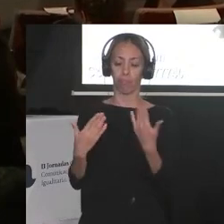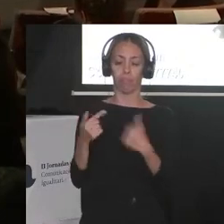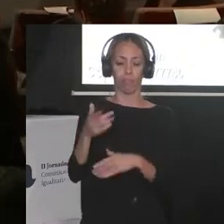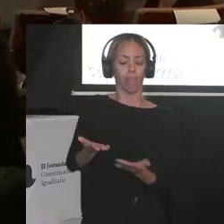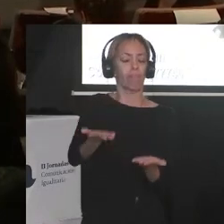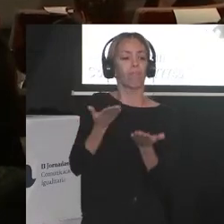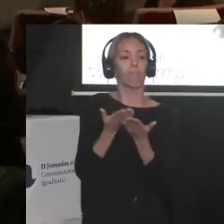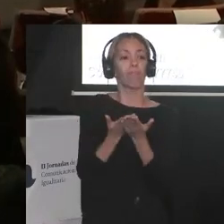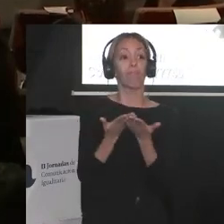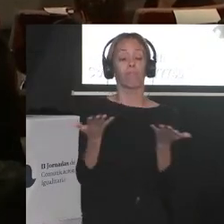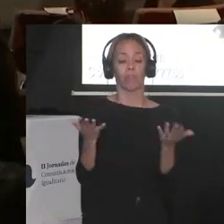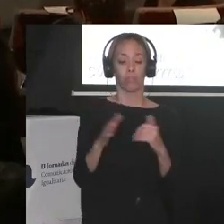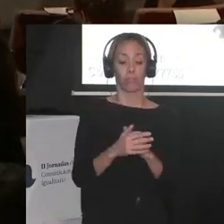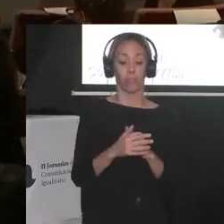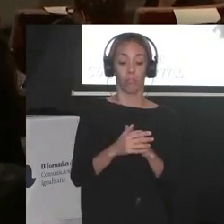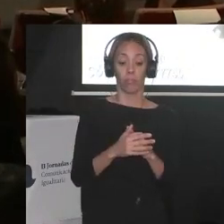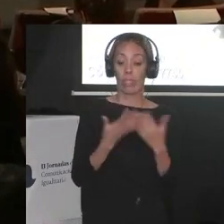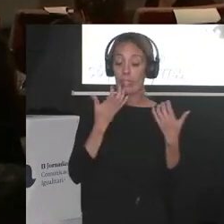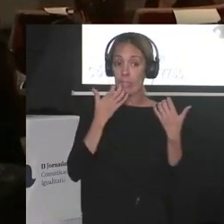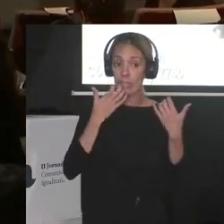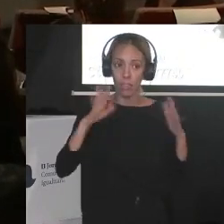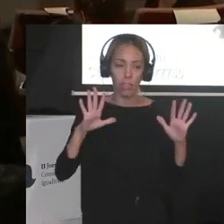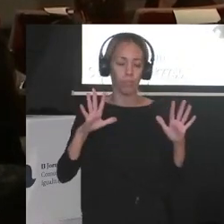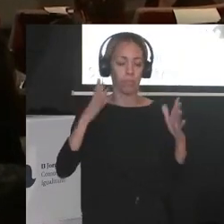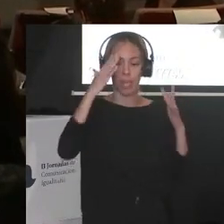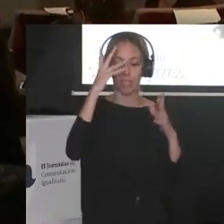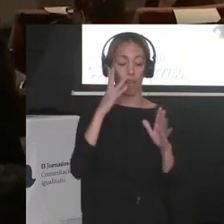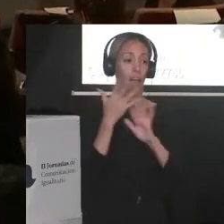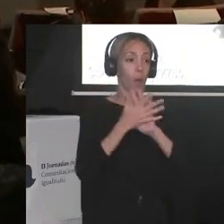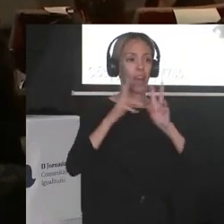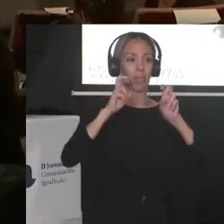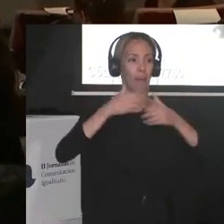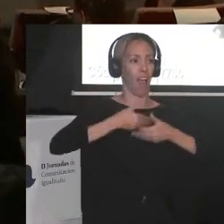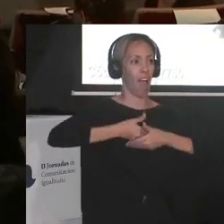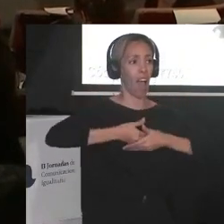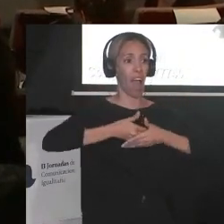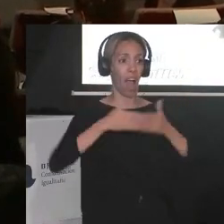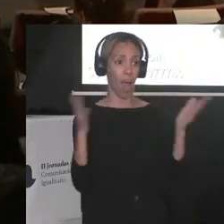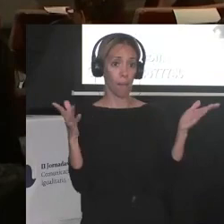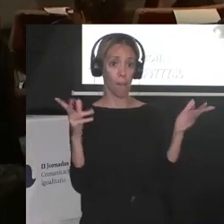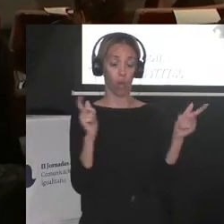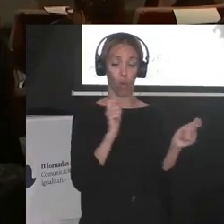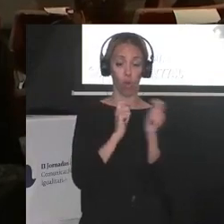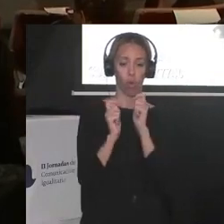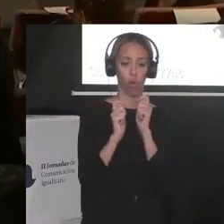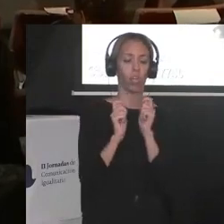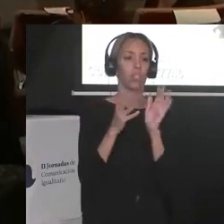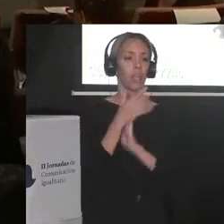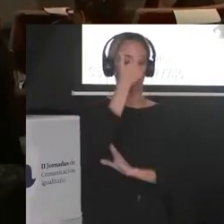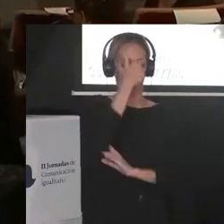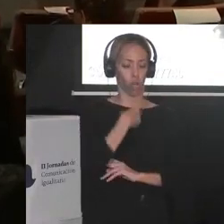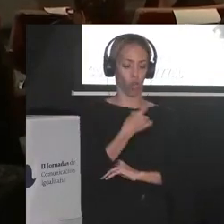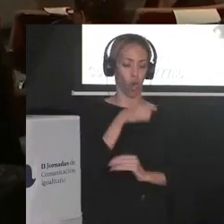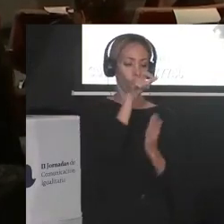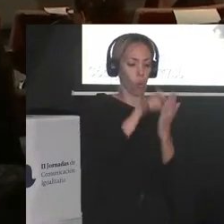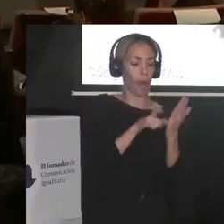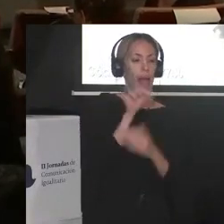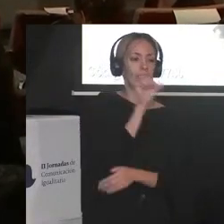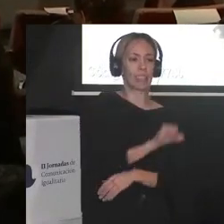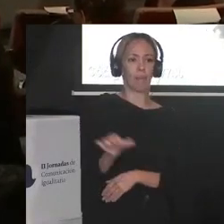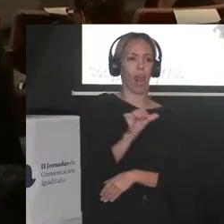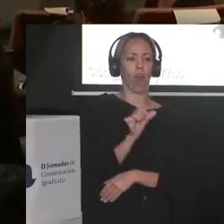propuse que cuando se trataran de coberturas amplias que pudiéramos los columnistas no solamente hacer nuestra columna semanal sino